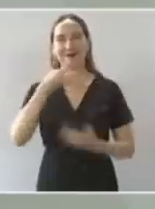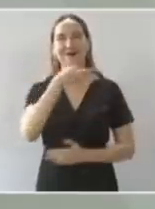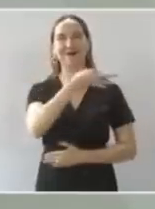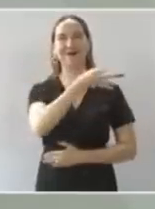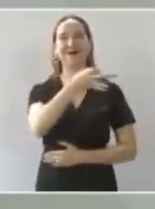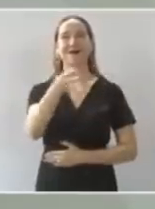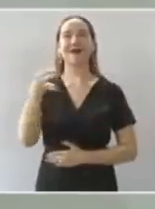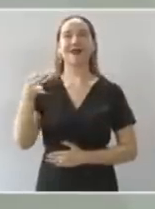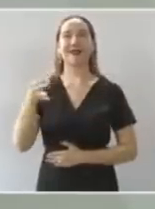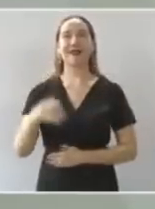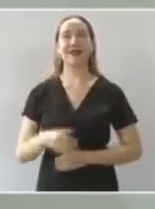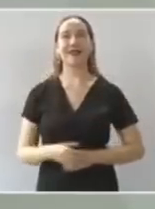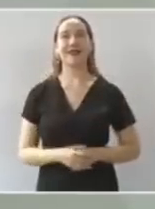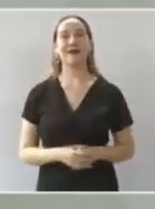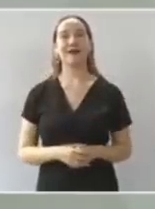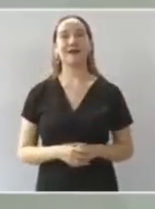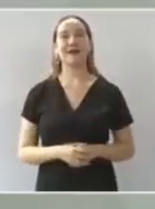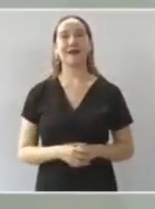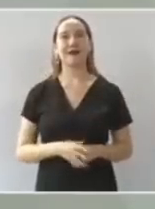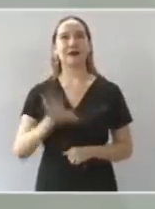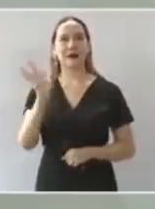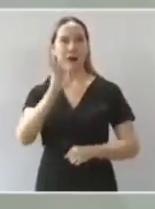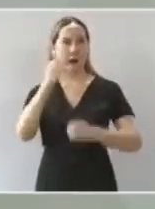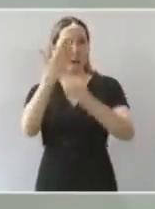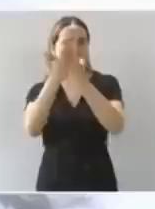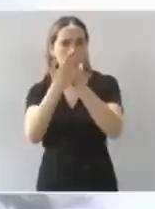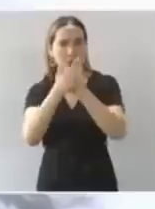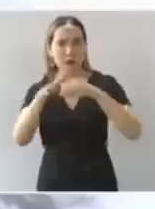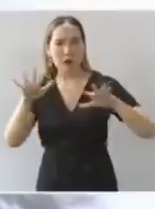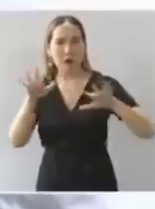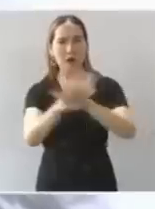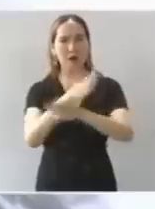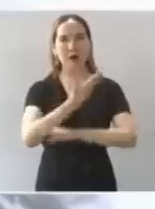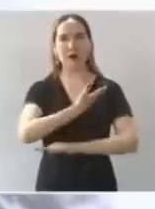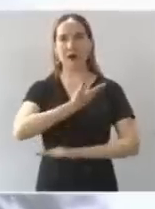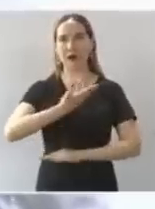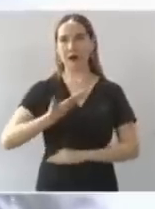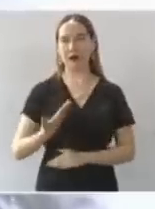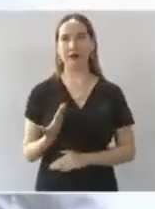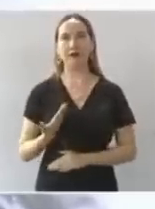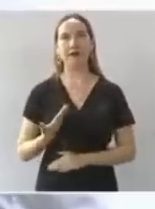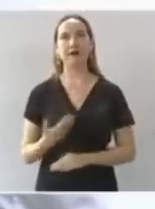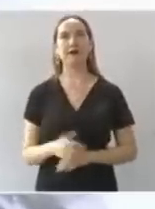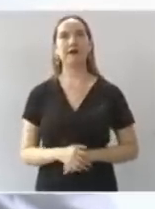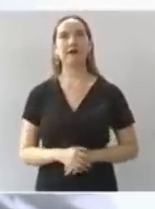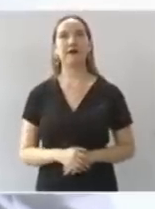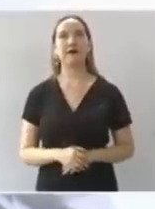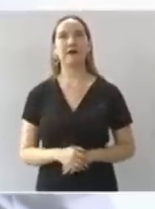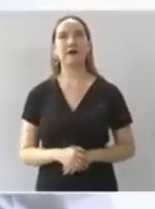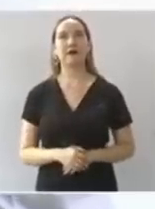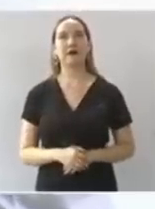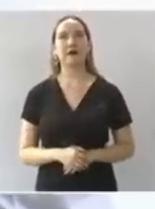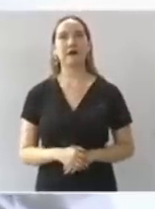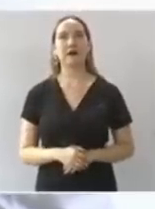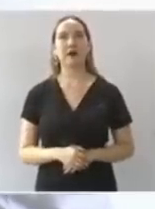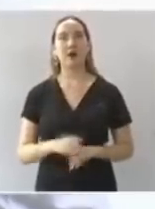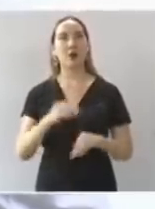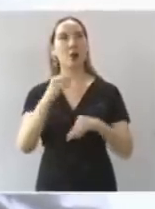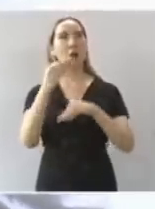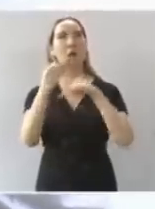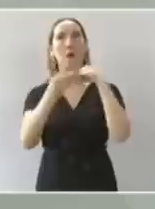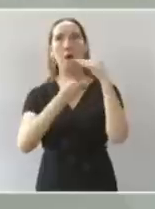entrar al relevo a sustituirme, todos son gentes con